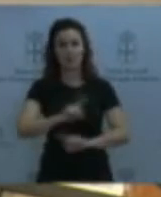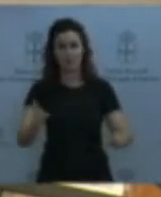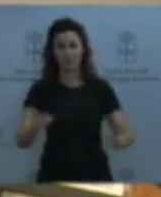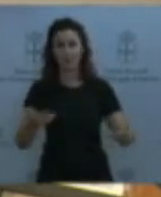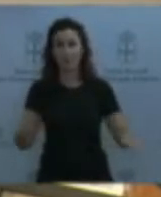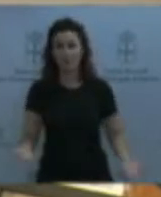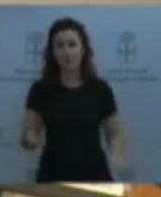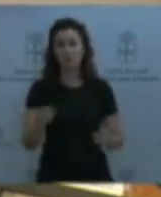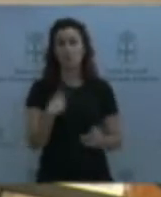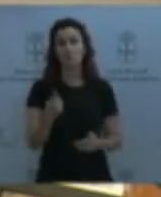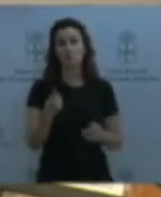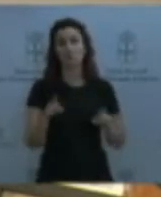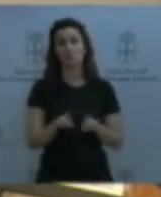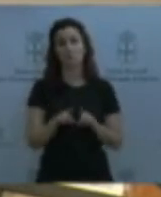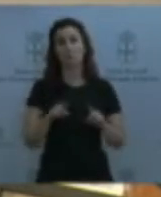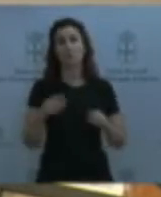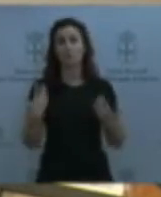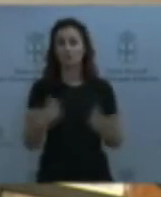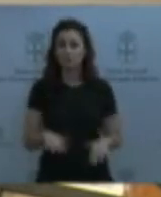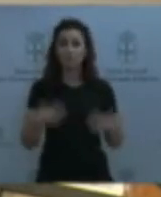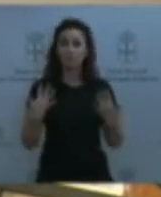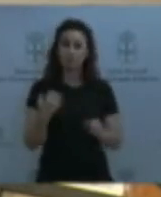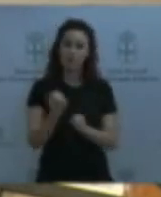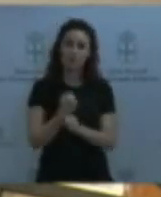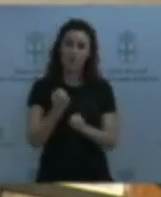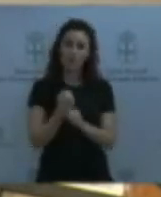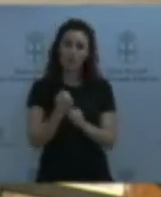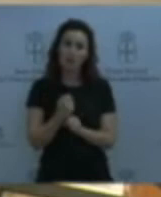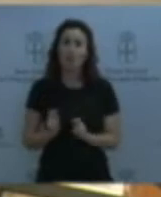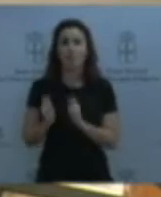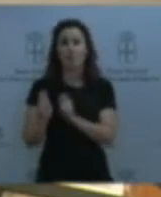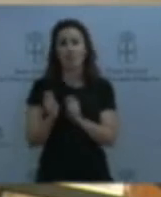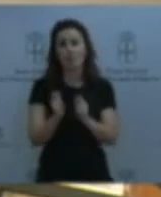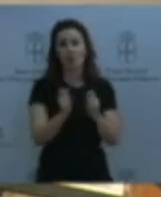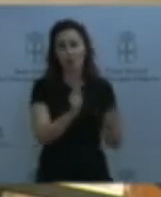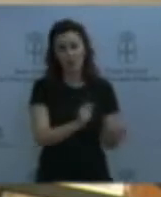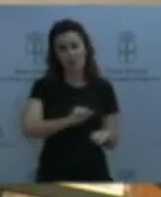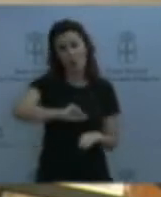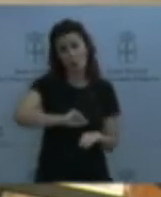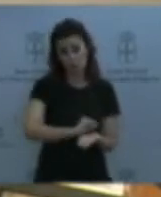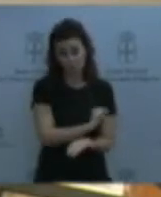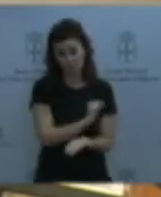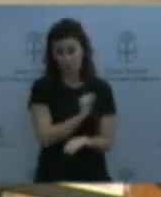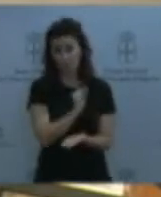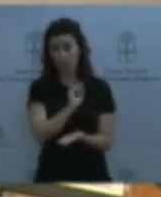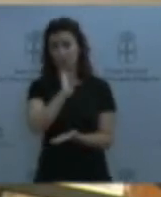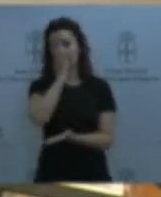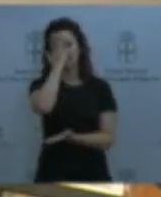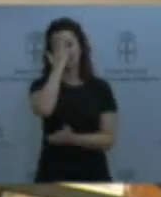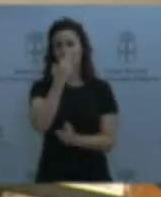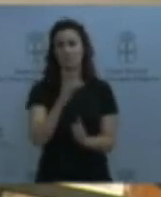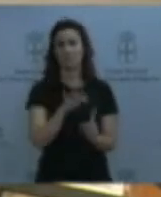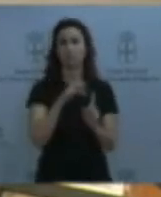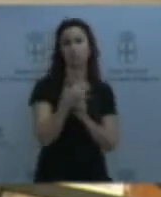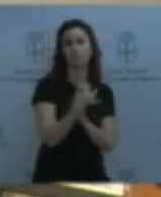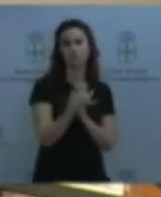mucho trabajo hacer contratos centralizados para cosas que cambian cada día, como la ropa de esos